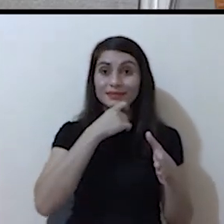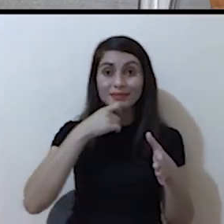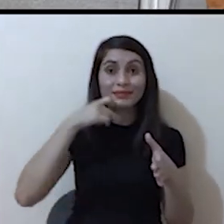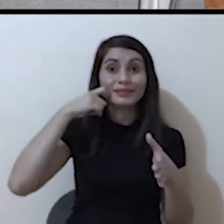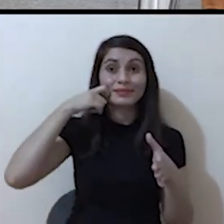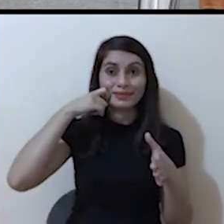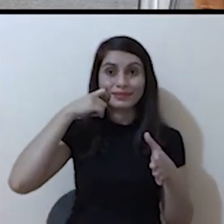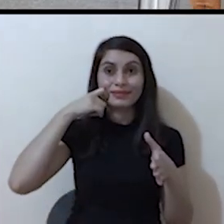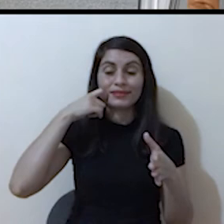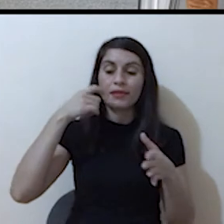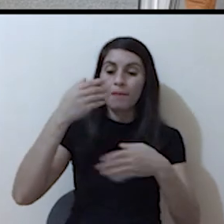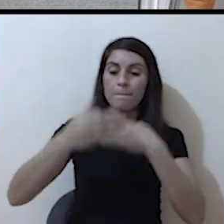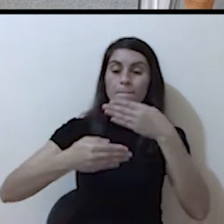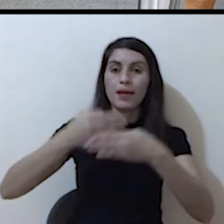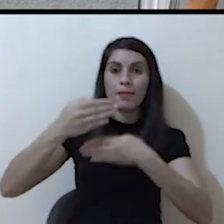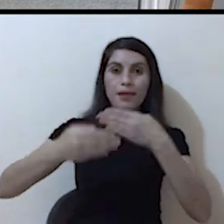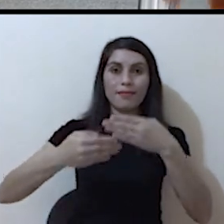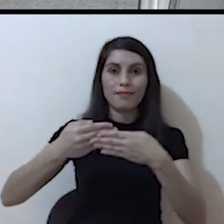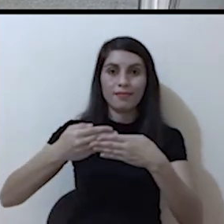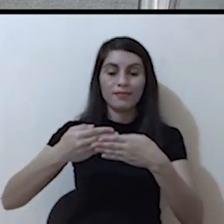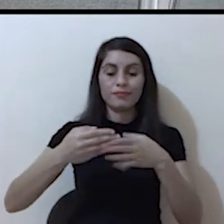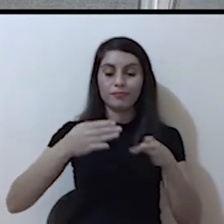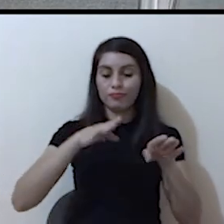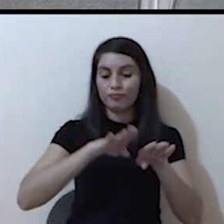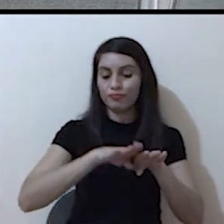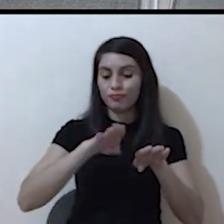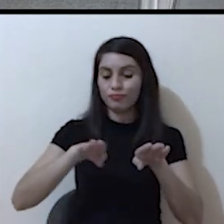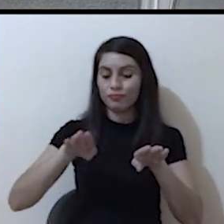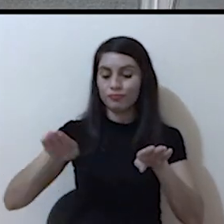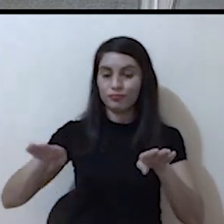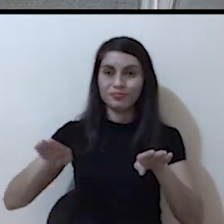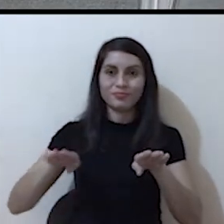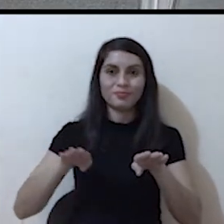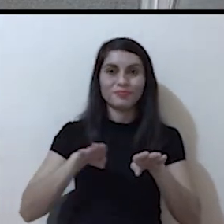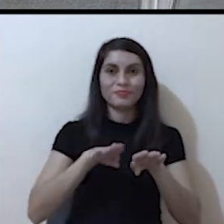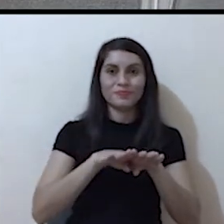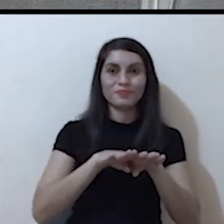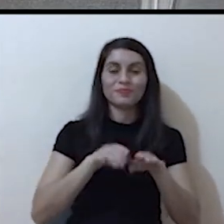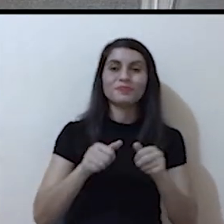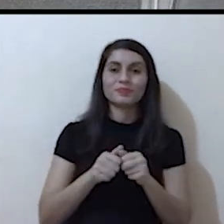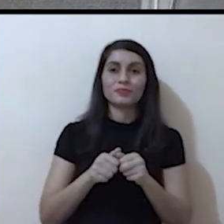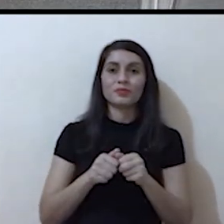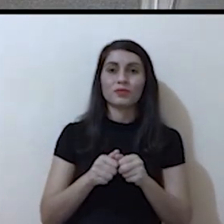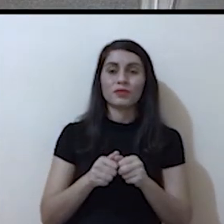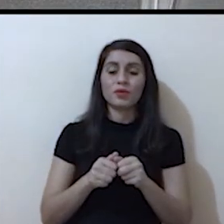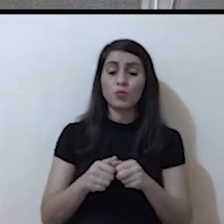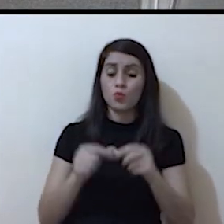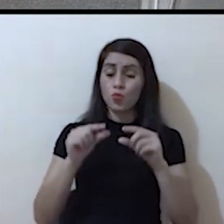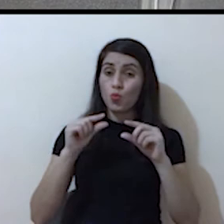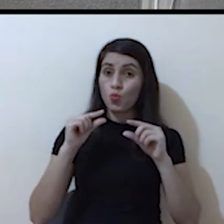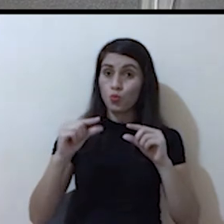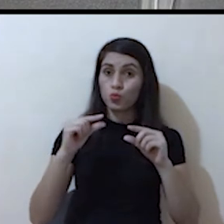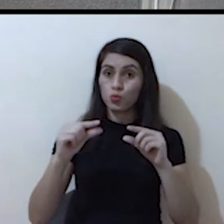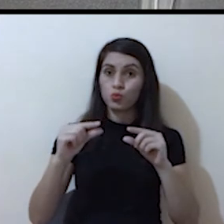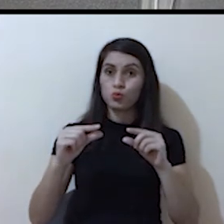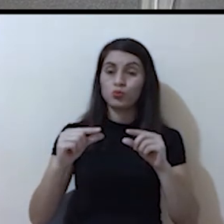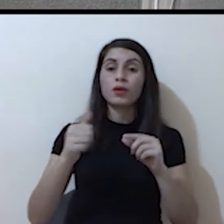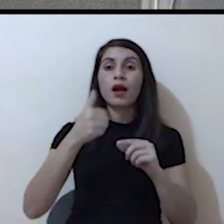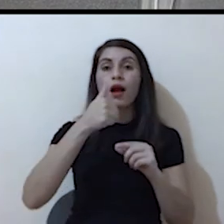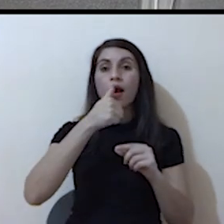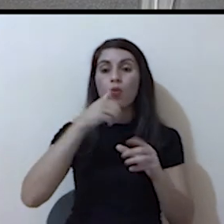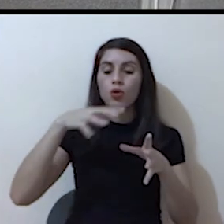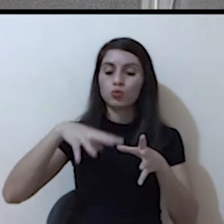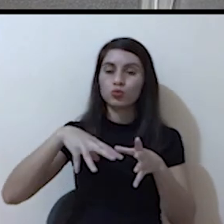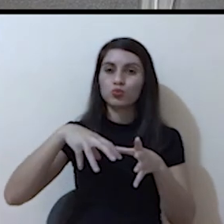Sobre nuestro papel toalla, de preferencia vamos a colocar un papel toalla grueso para que